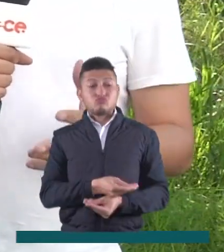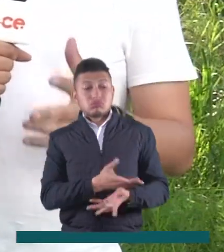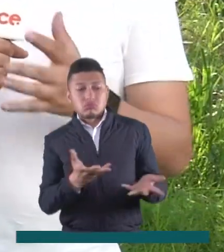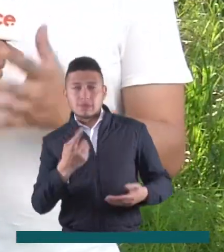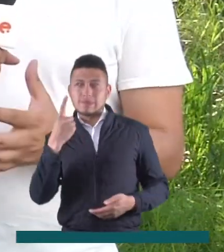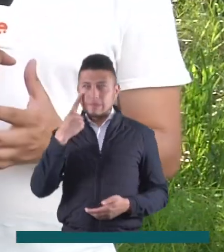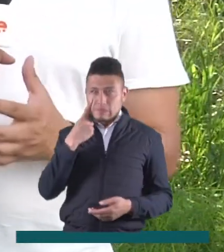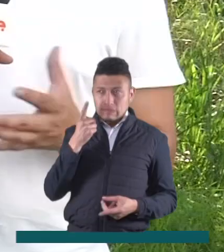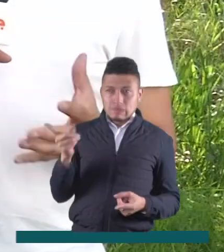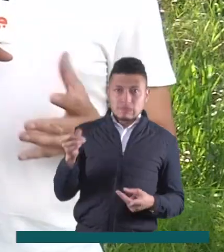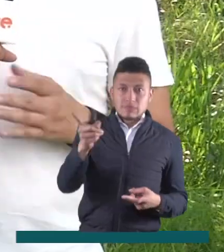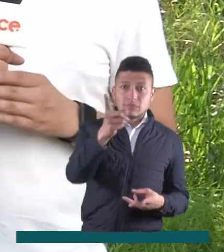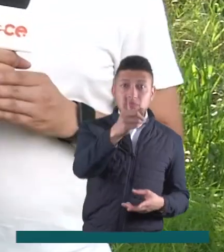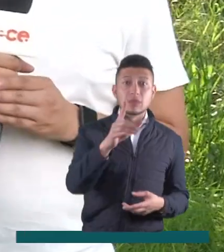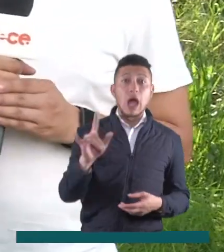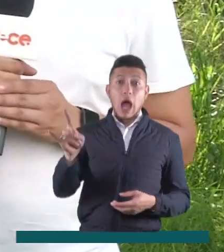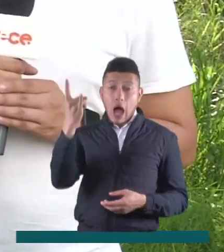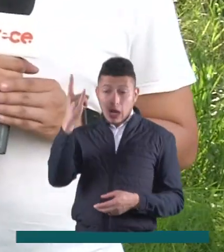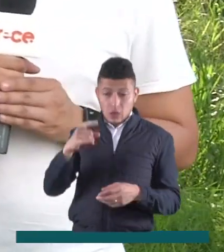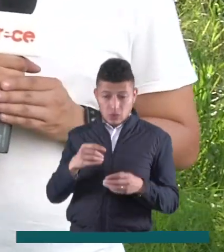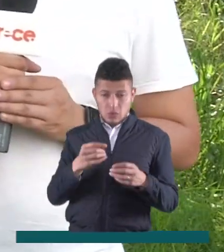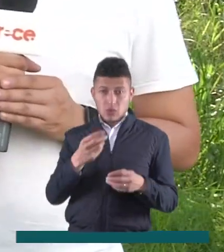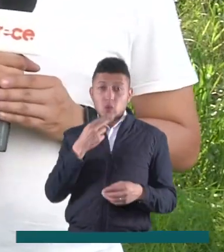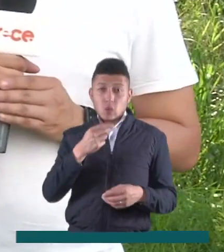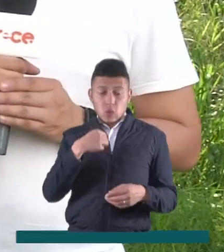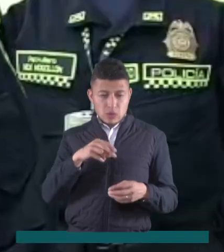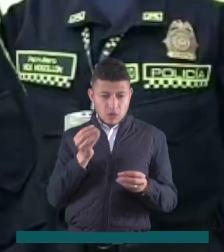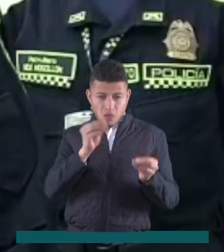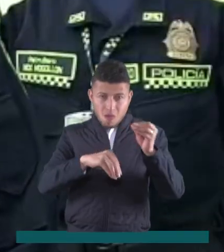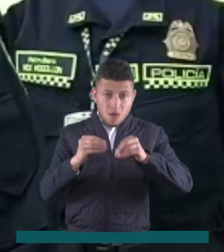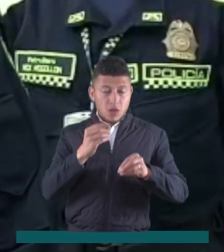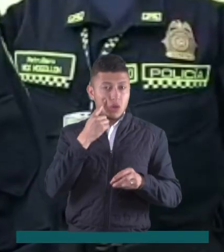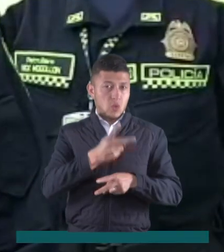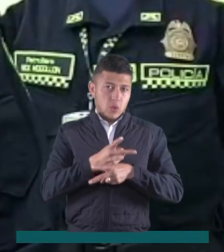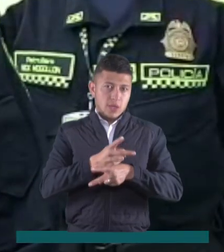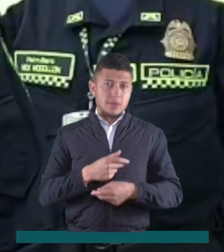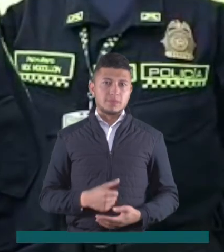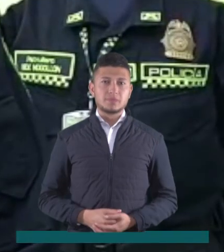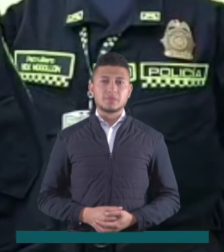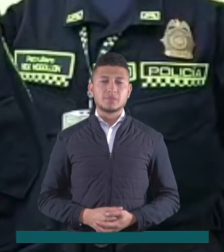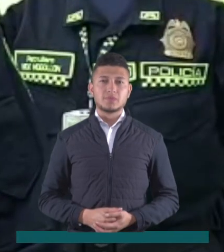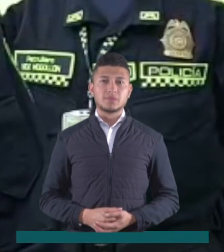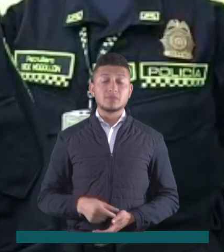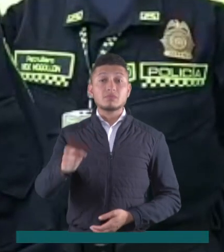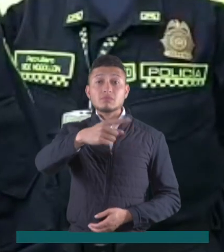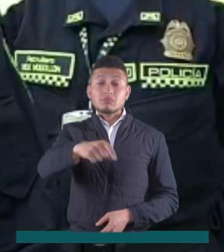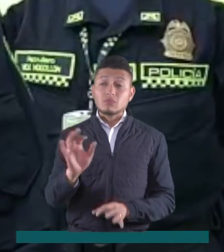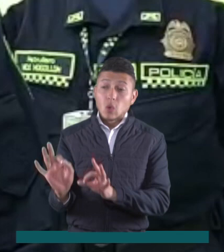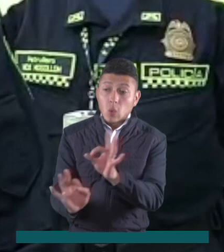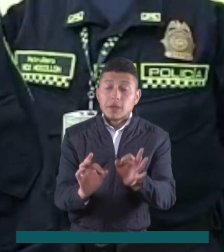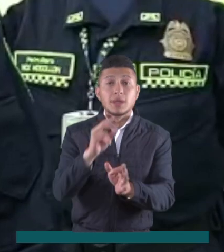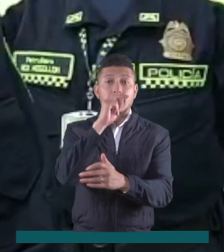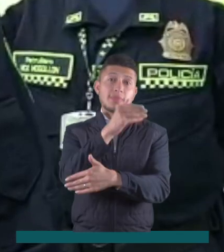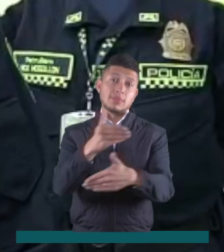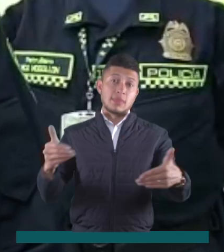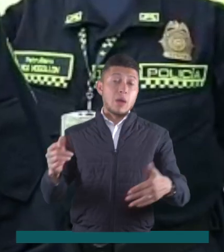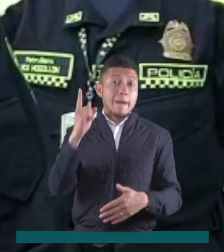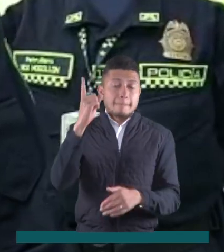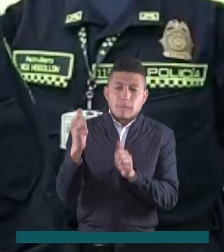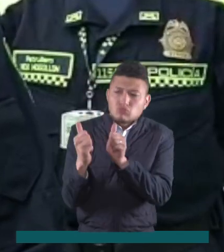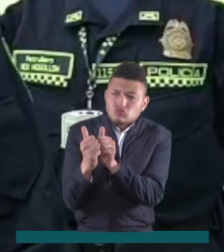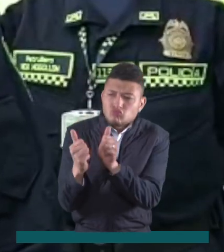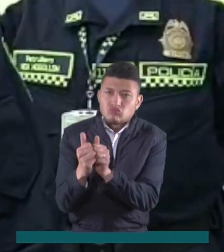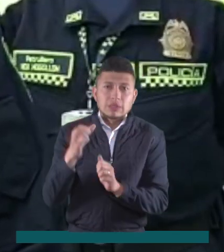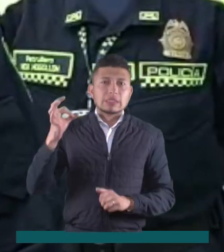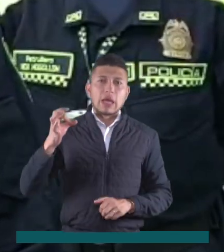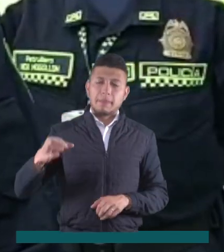entregando y segundo, verificar que esta envoltura no haya sido manipulada. Cuiden a sus niños. Primero que todo, estén con ellos,